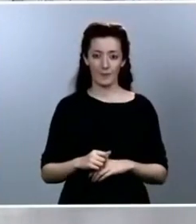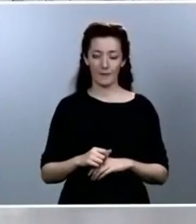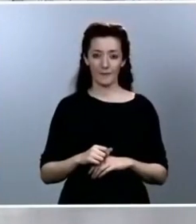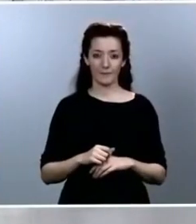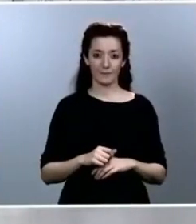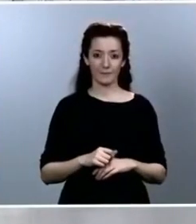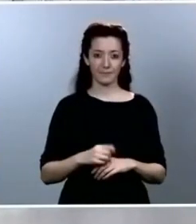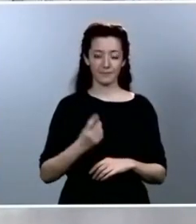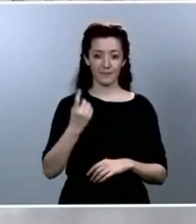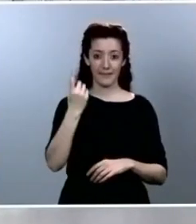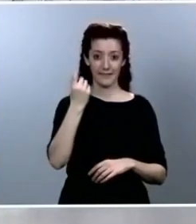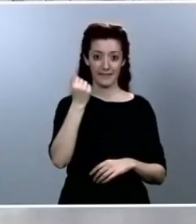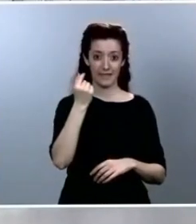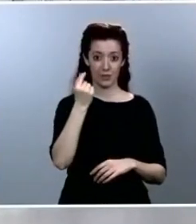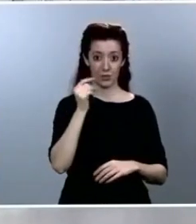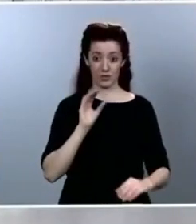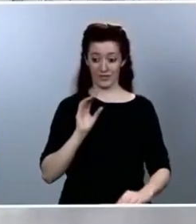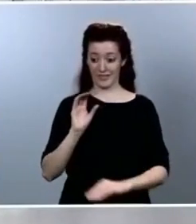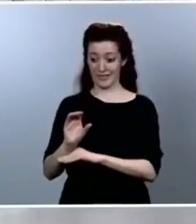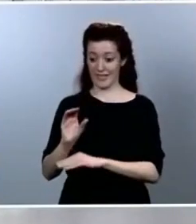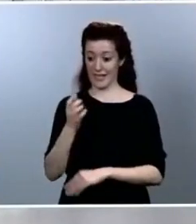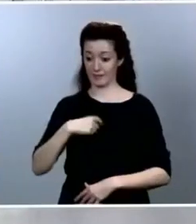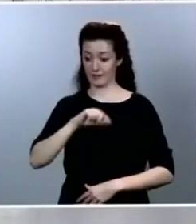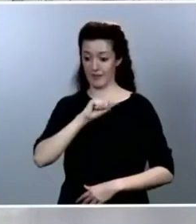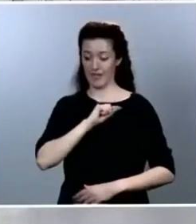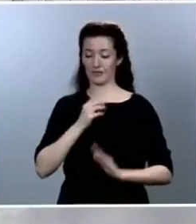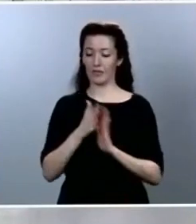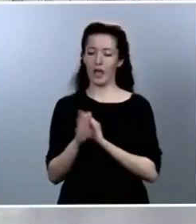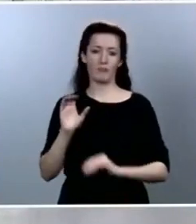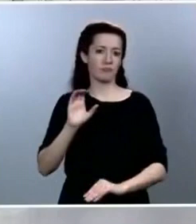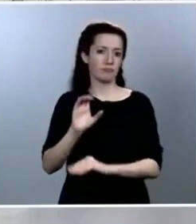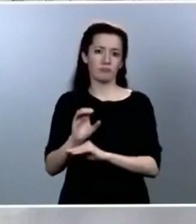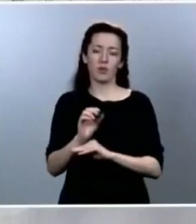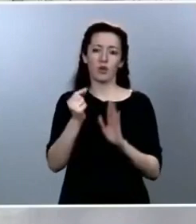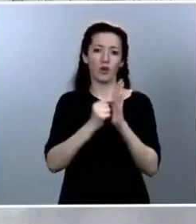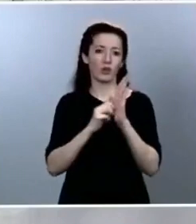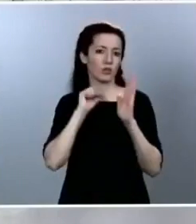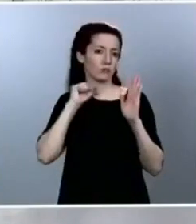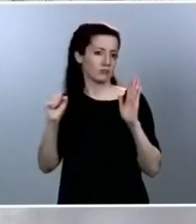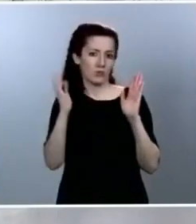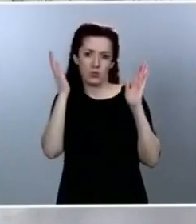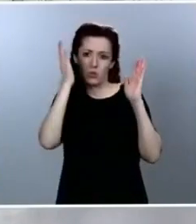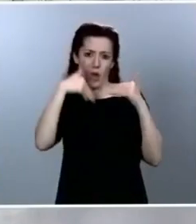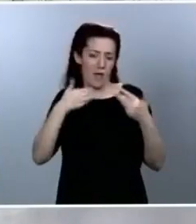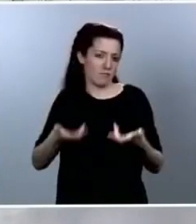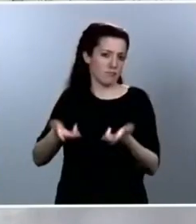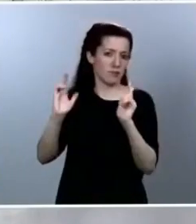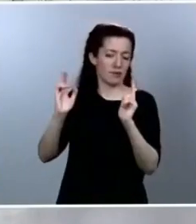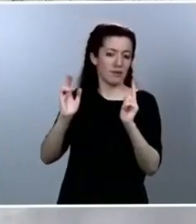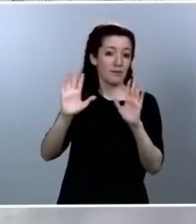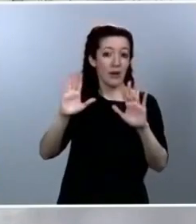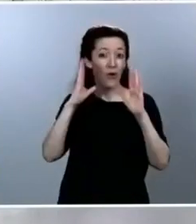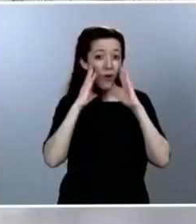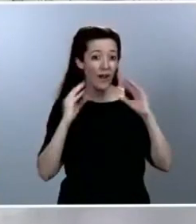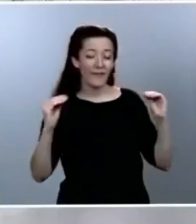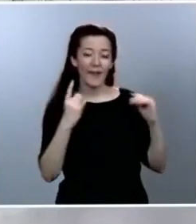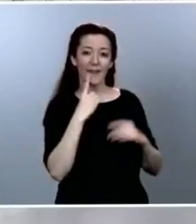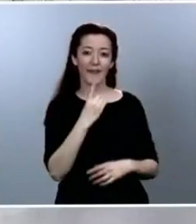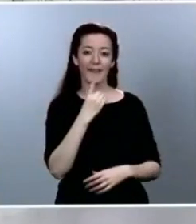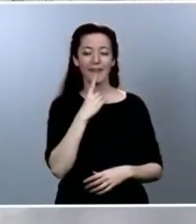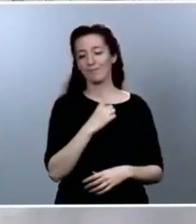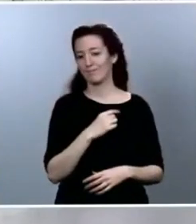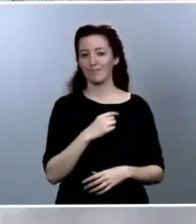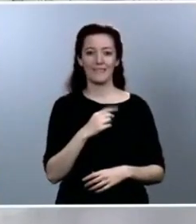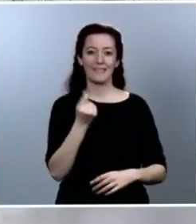condiciones. Pero Holanda ha dicho que debería ser un tipo de préstamo. Algo se escucha que puede ser